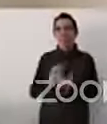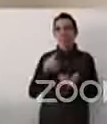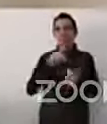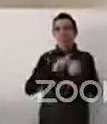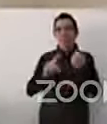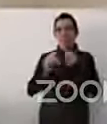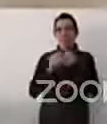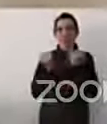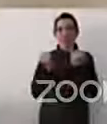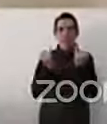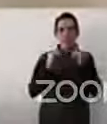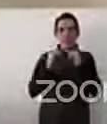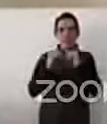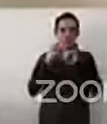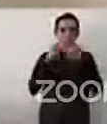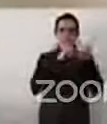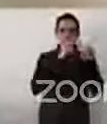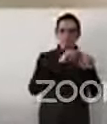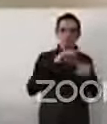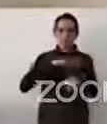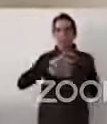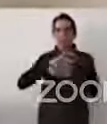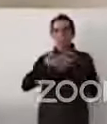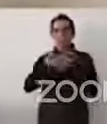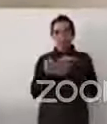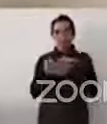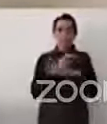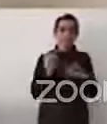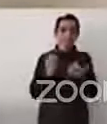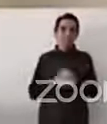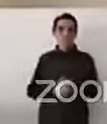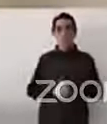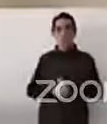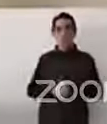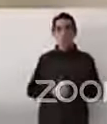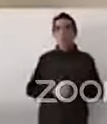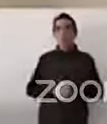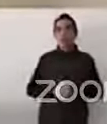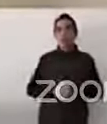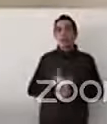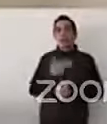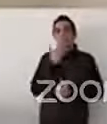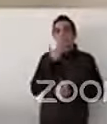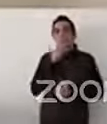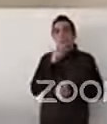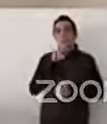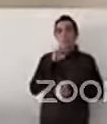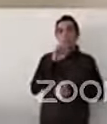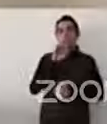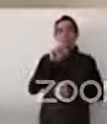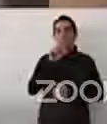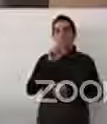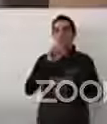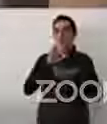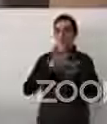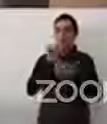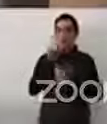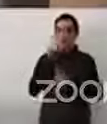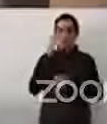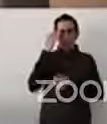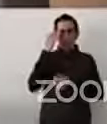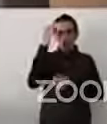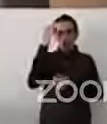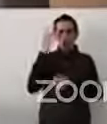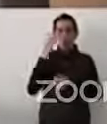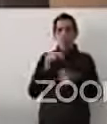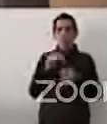bien muchísimas gracias Roberto por tu tiempo por la exposición realmente muy